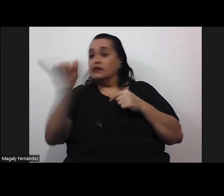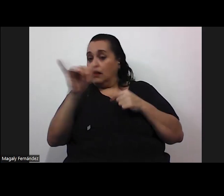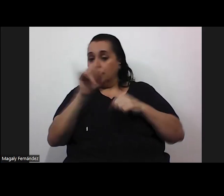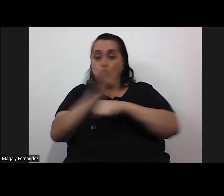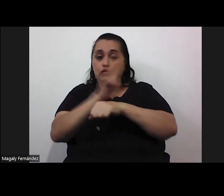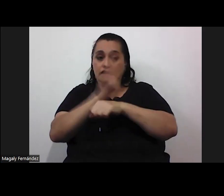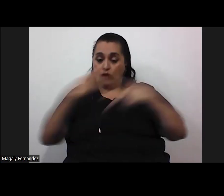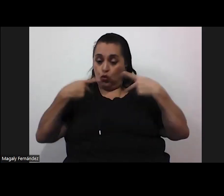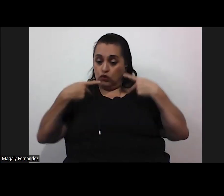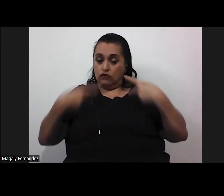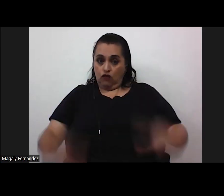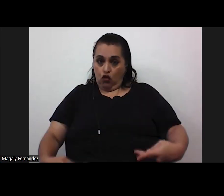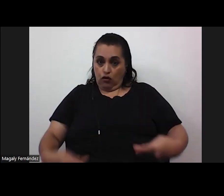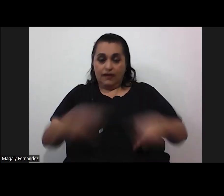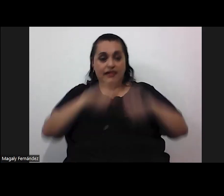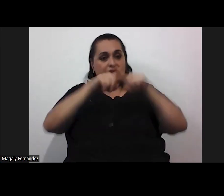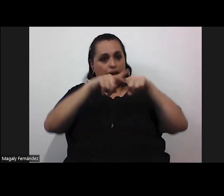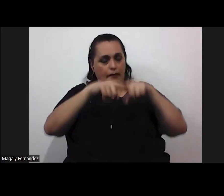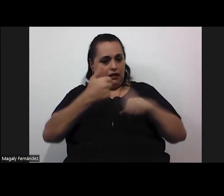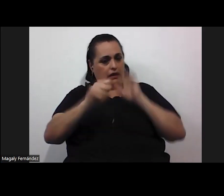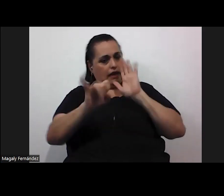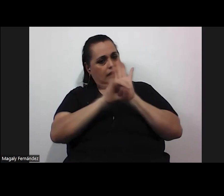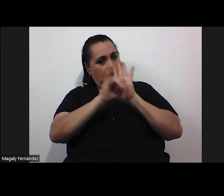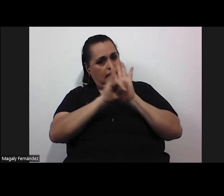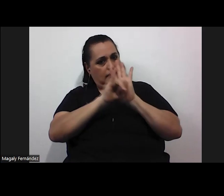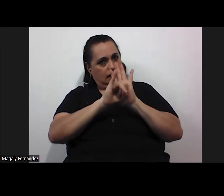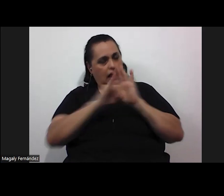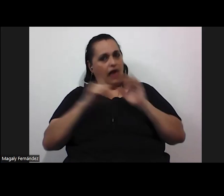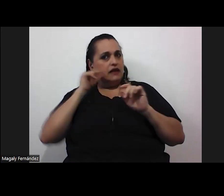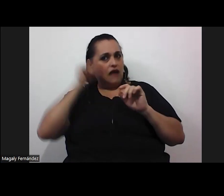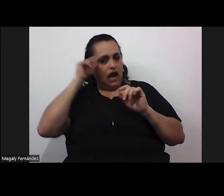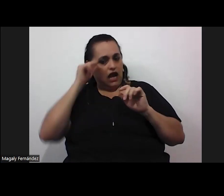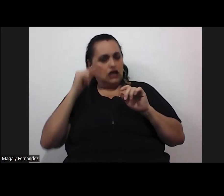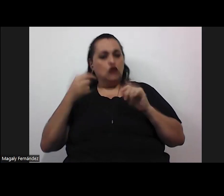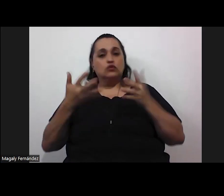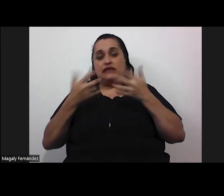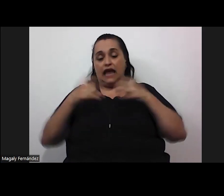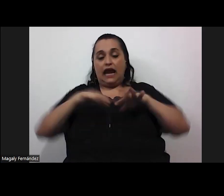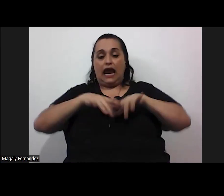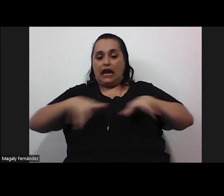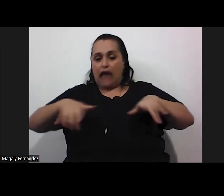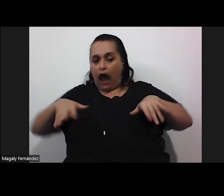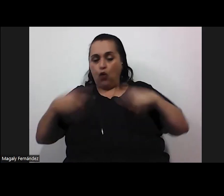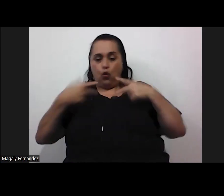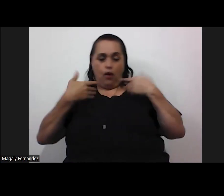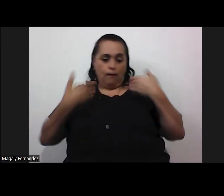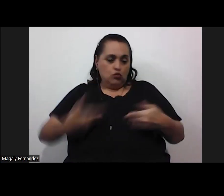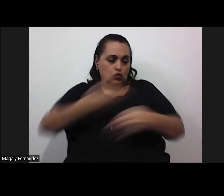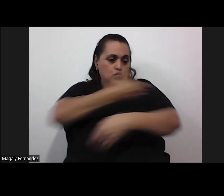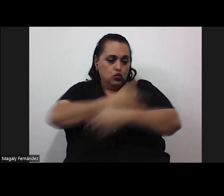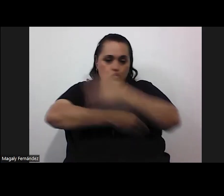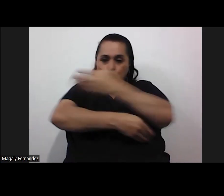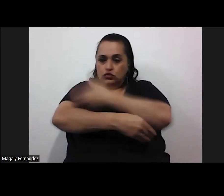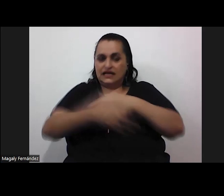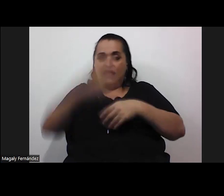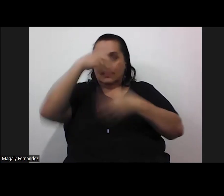uniforme de acuerdo a su identidad de género autopercibida si quiere ir en agua en blusa o utilizar los accesorios que están dentro